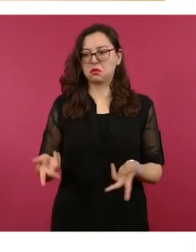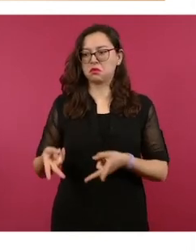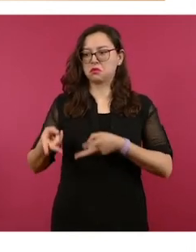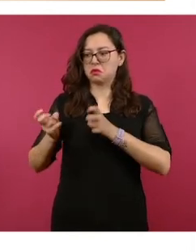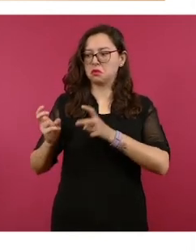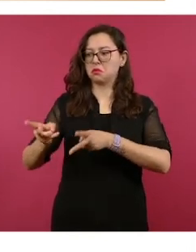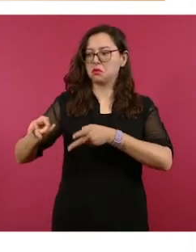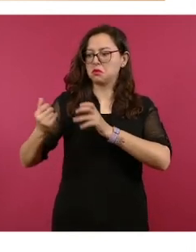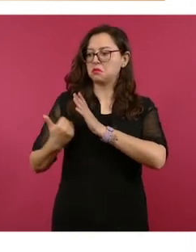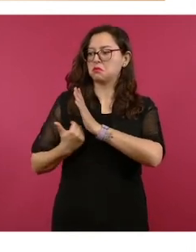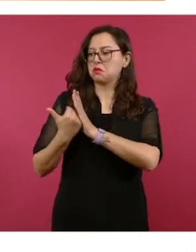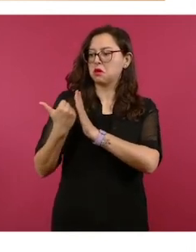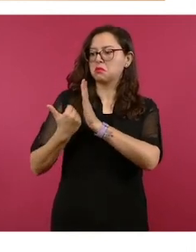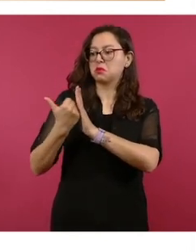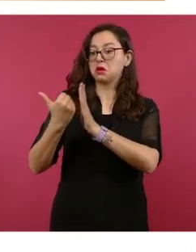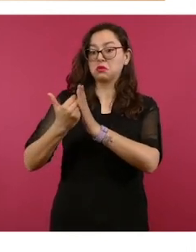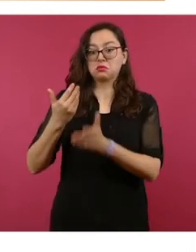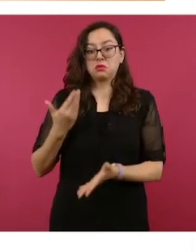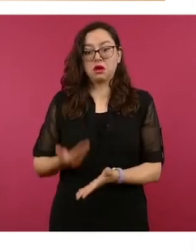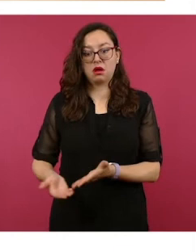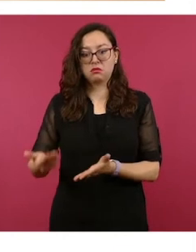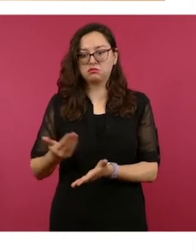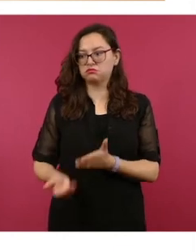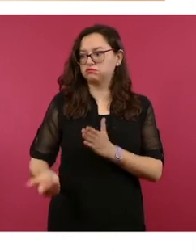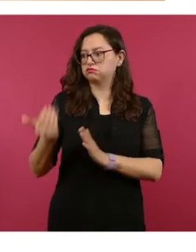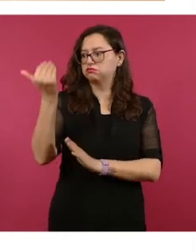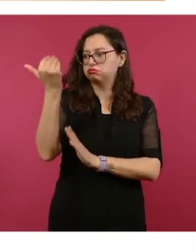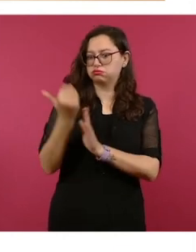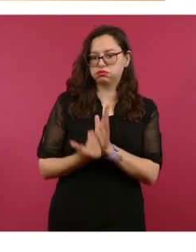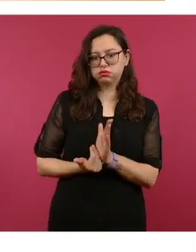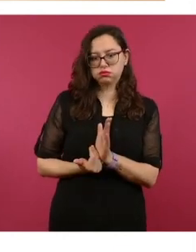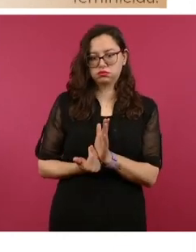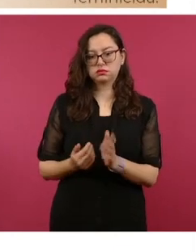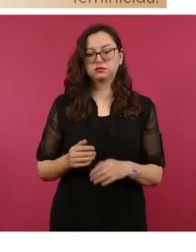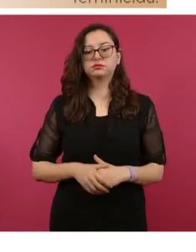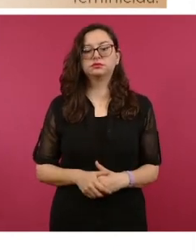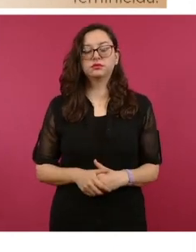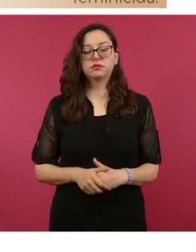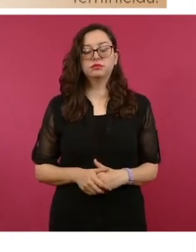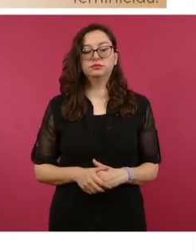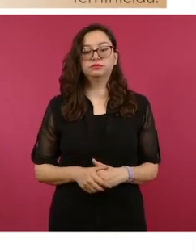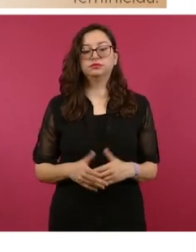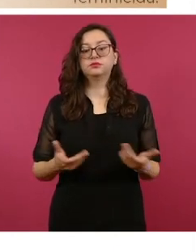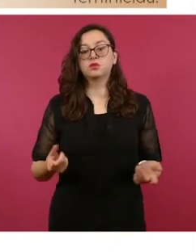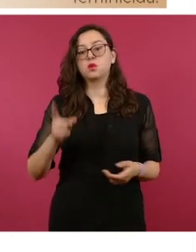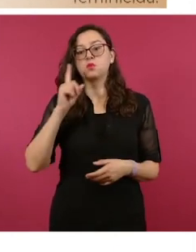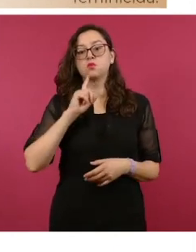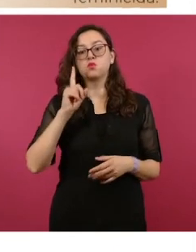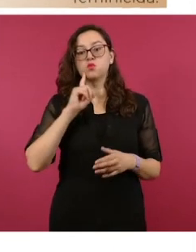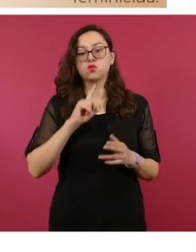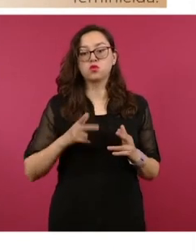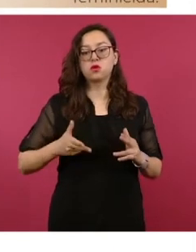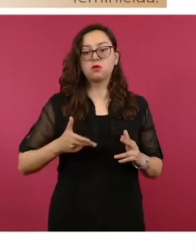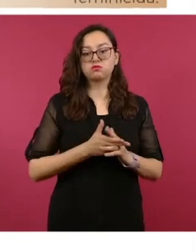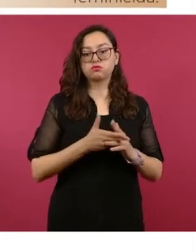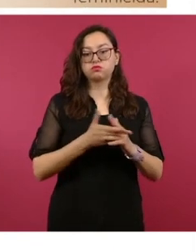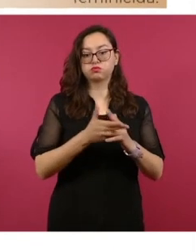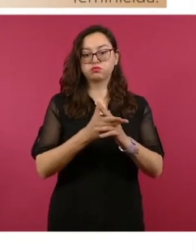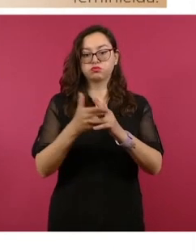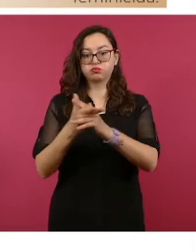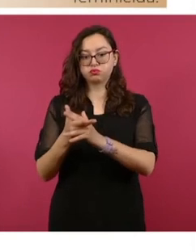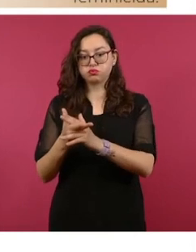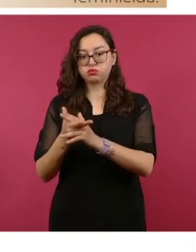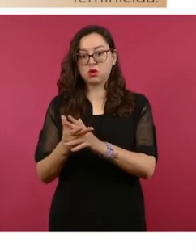en el secretariado. Adelante. En relación al feminicidio tuvo una